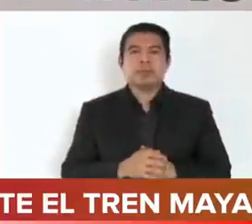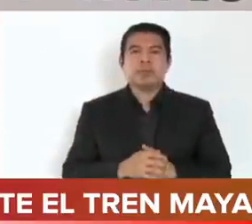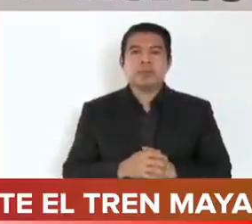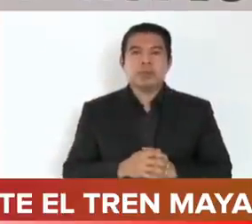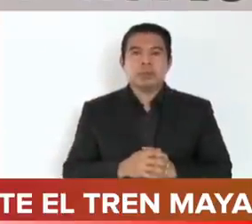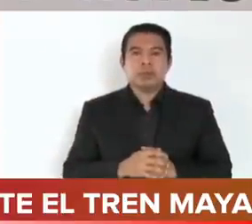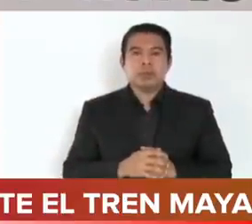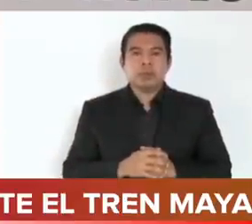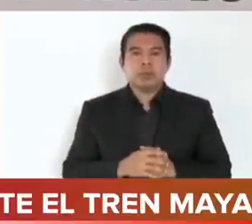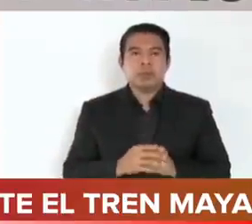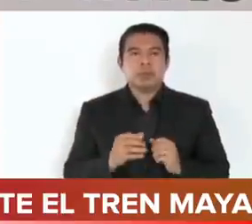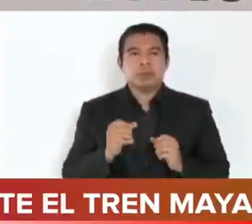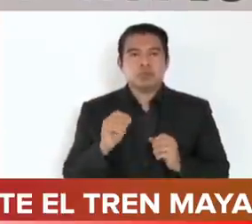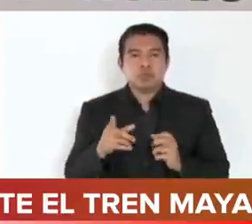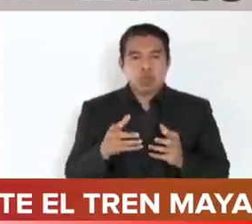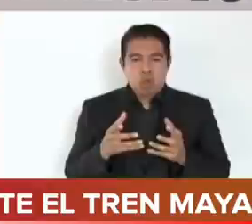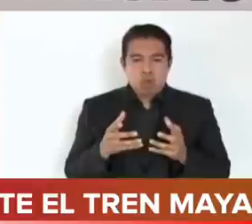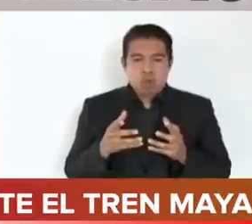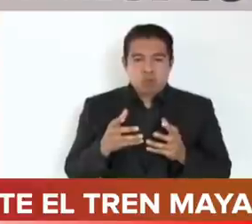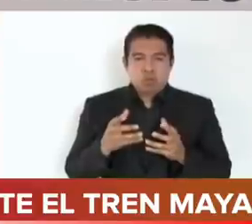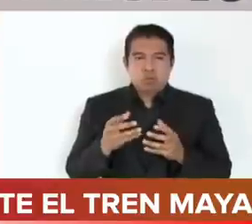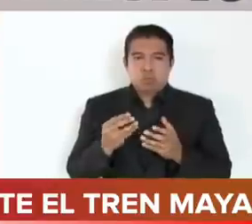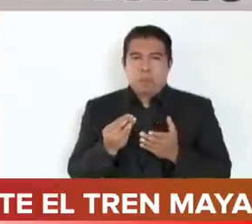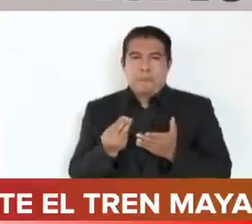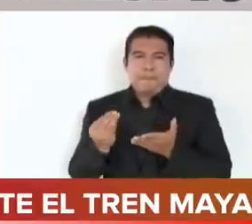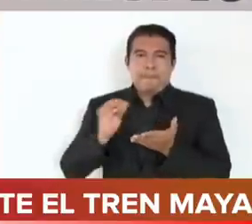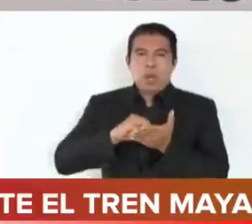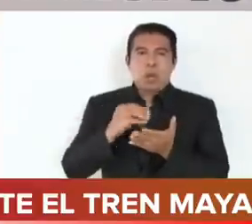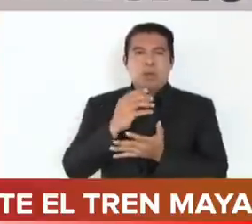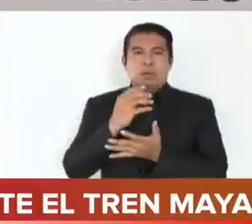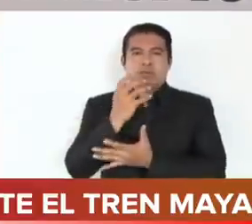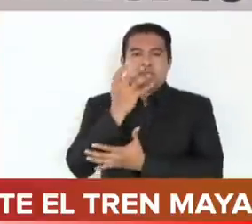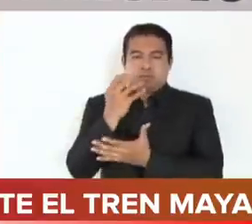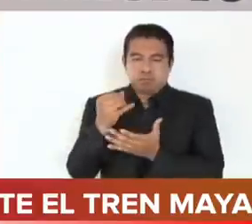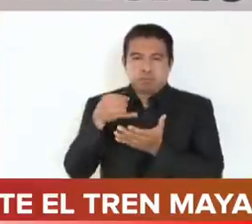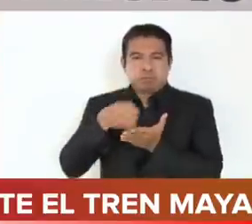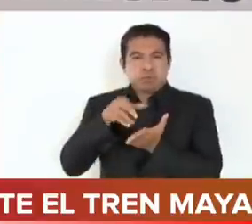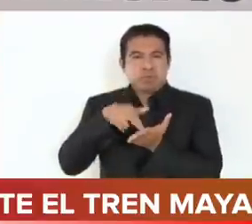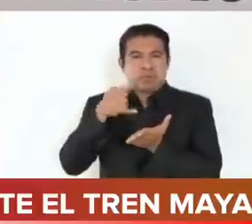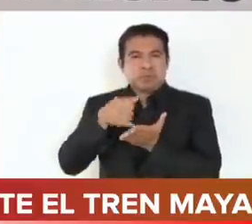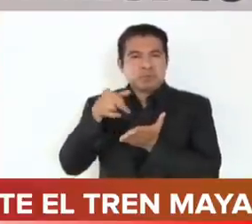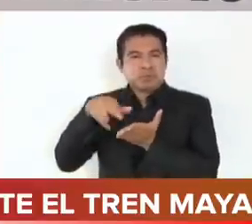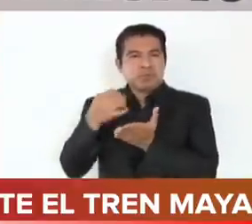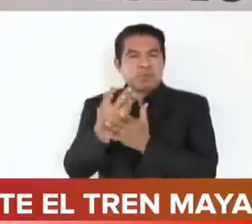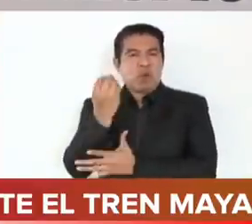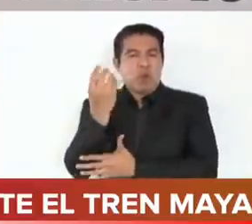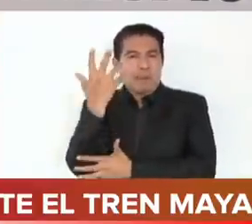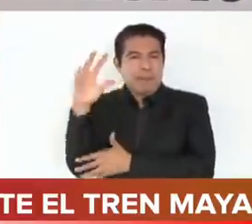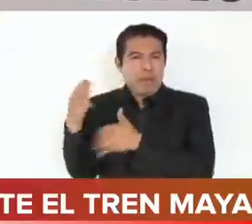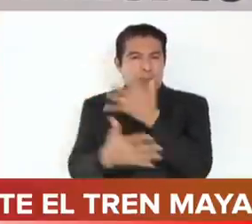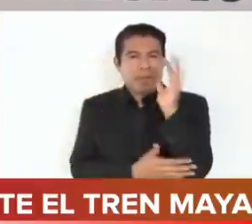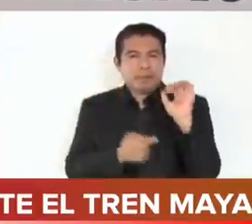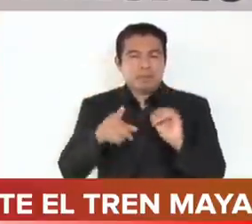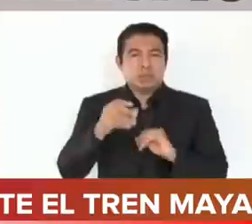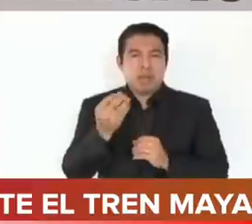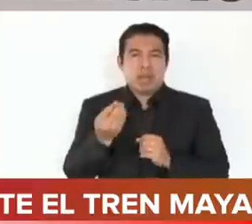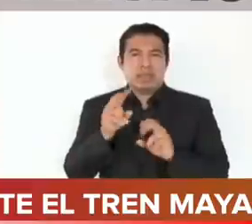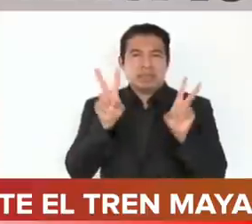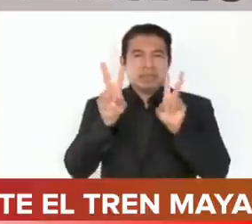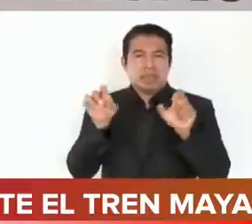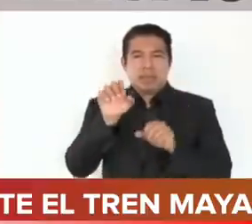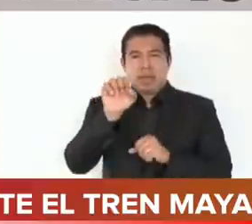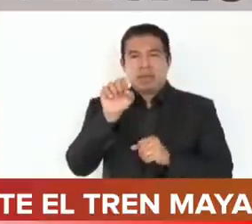un programa de reforestación como el Sembrando Vida. Un millón